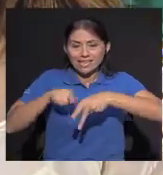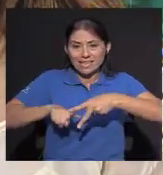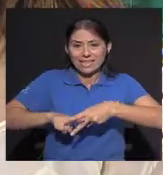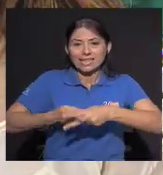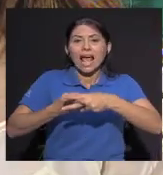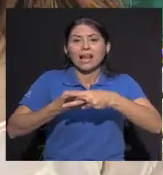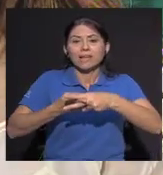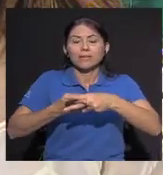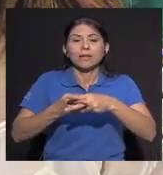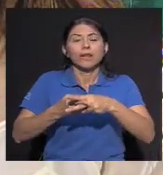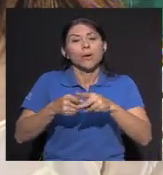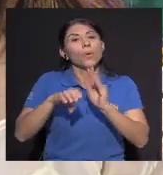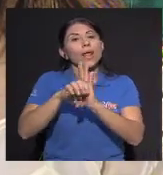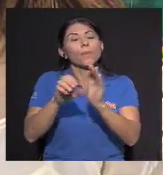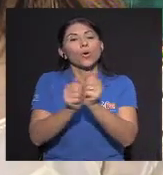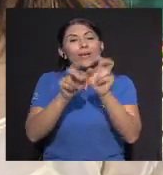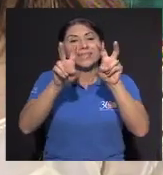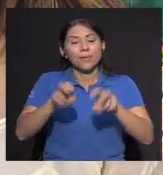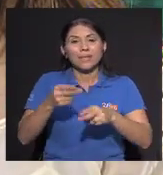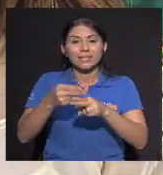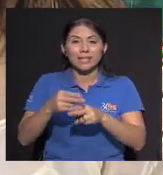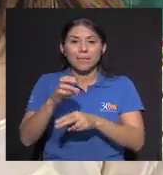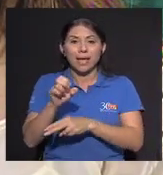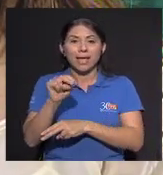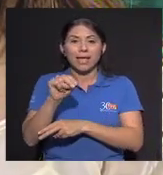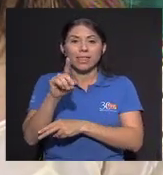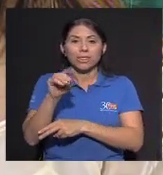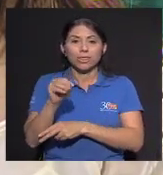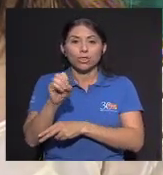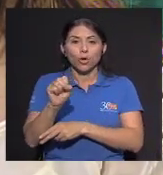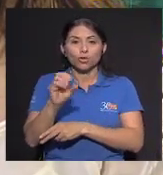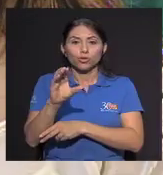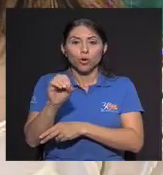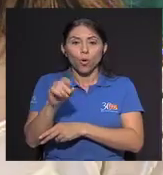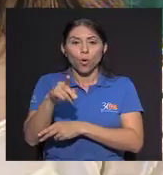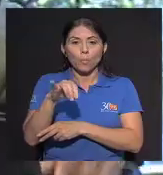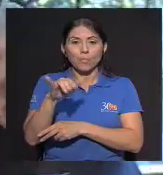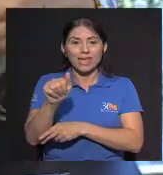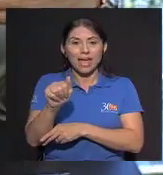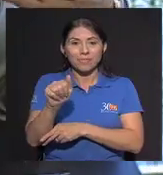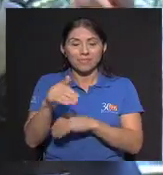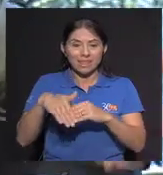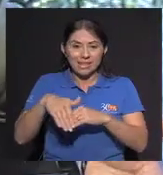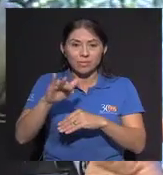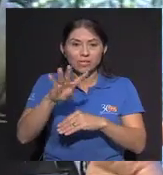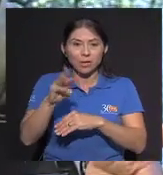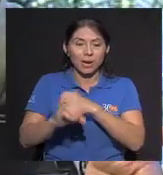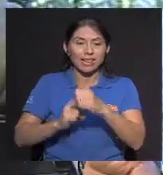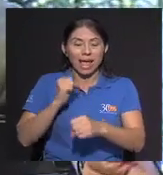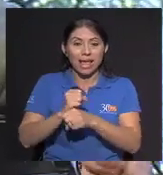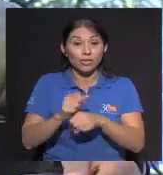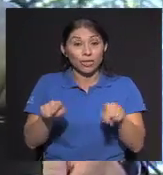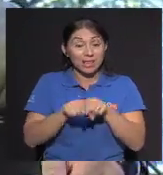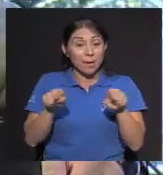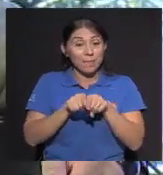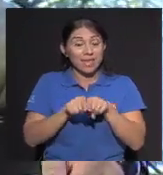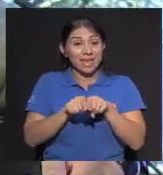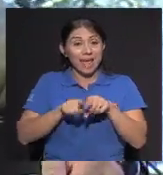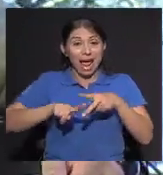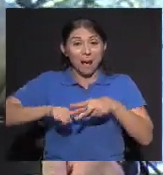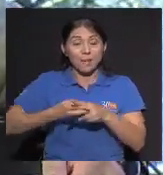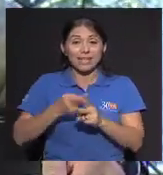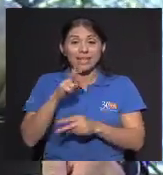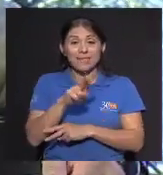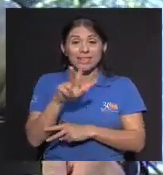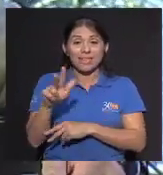Por ejemplo Con endoscopías Después de los 40 años El Papanicolado En pacientes A